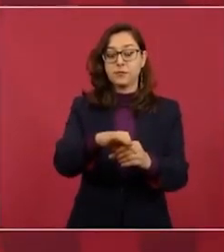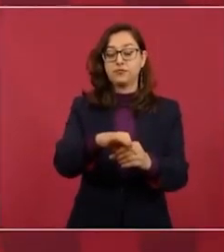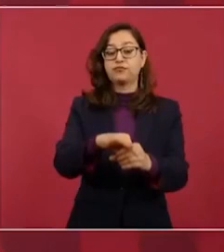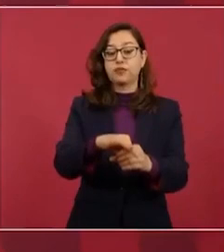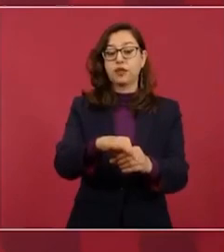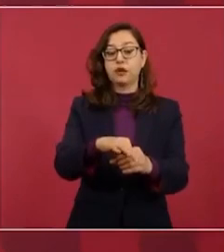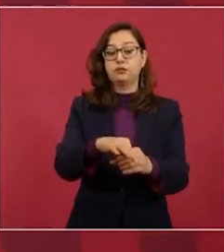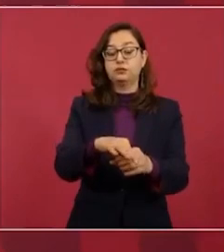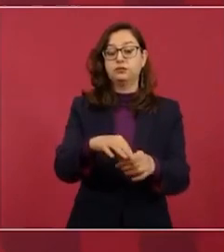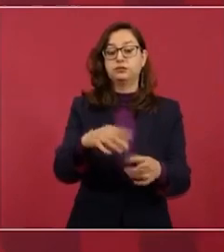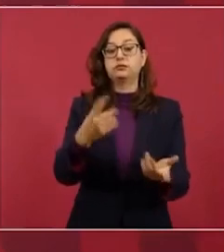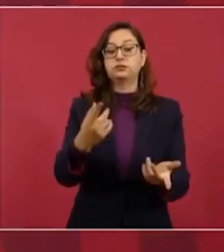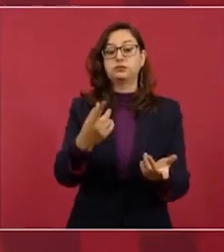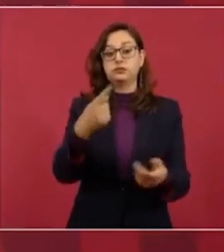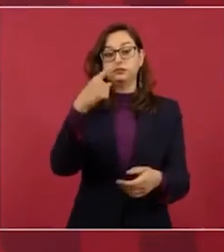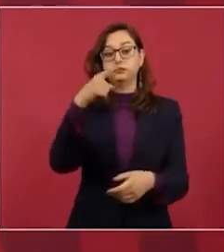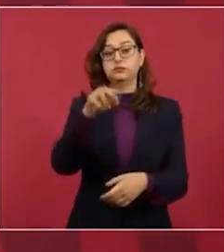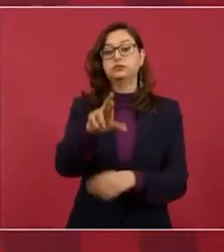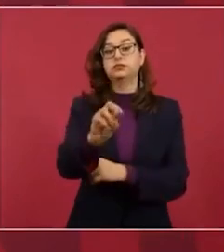fue candidata a la presidencia.